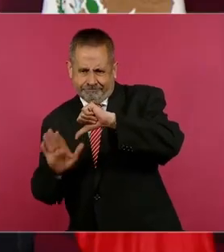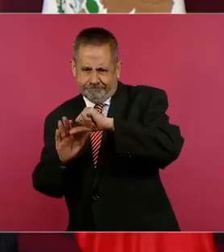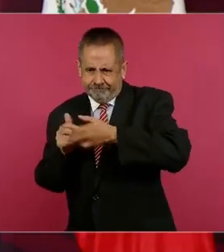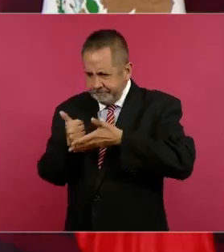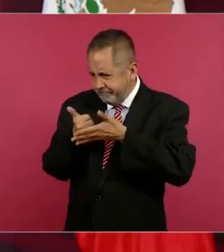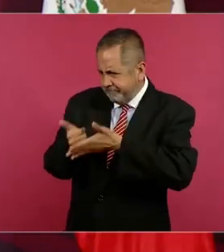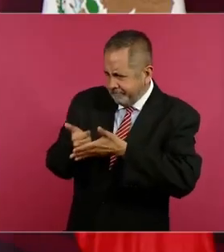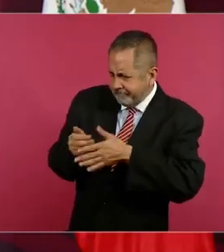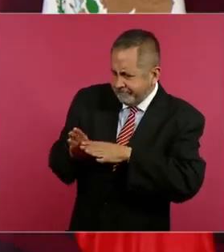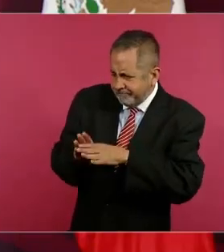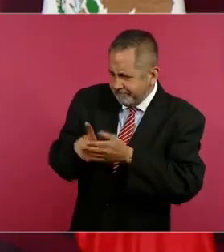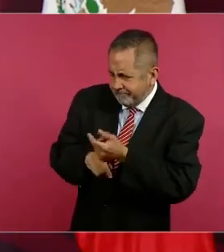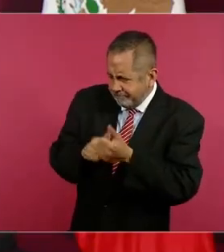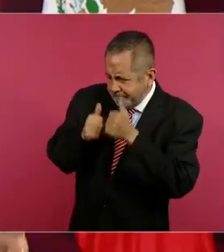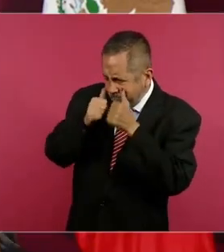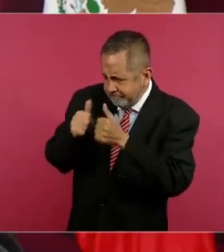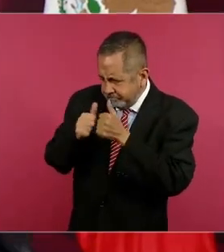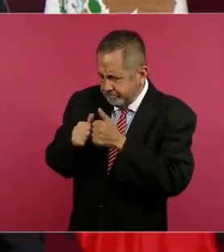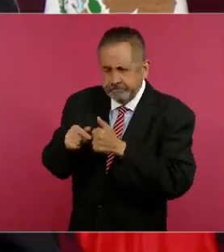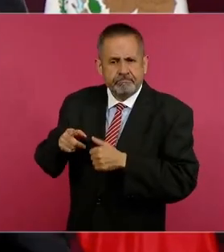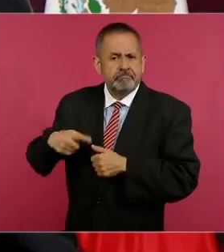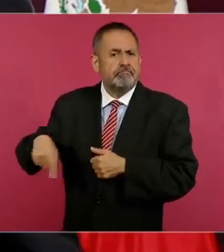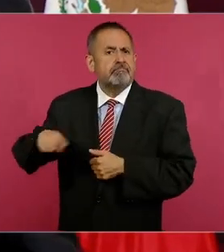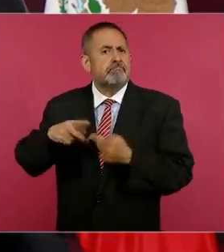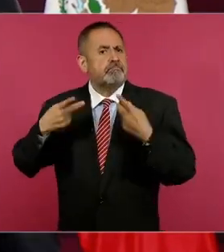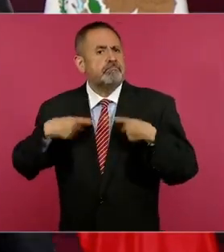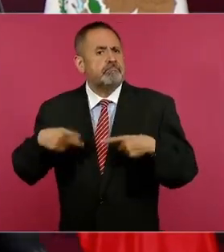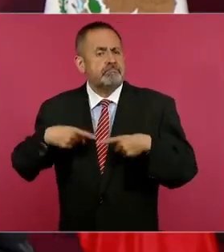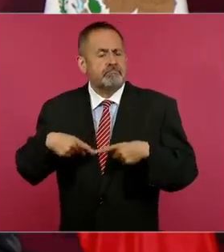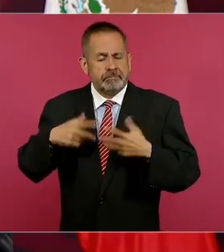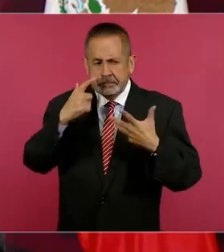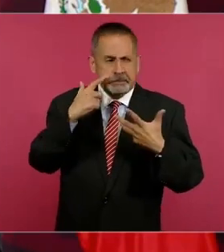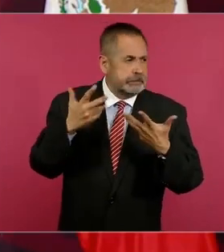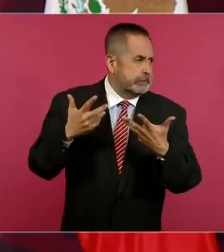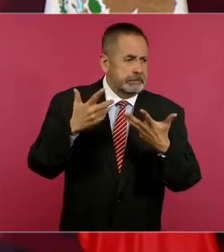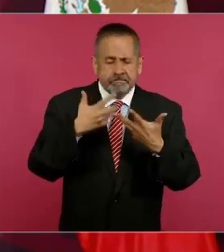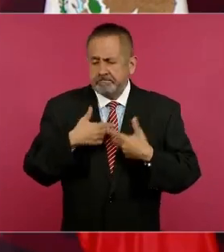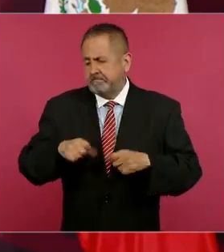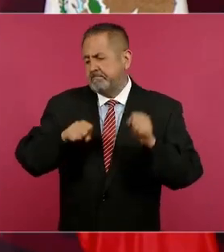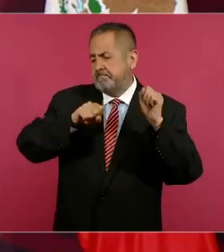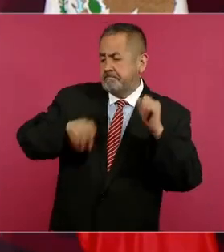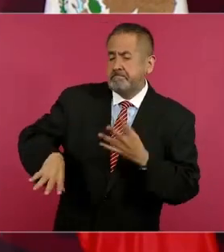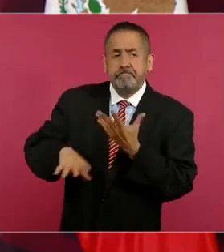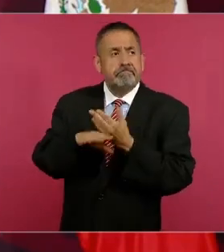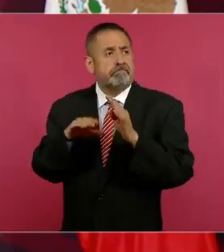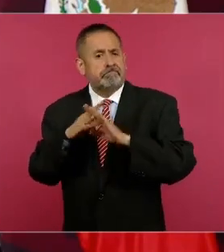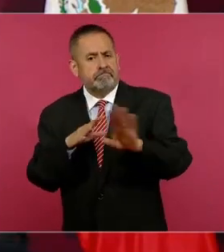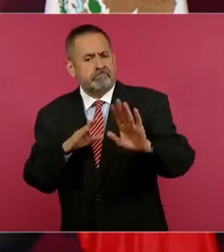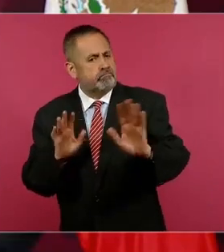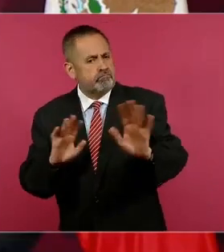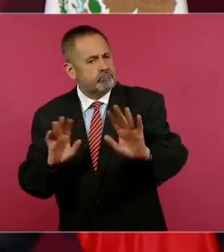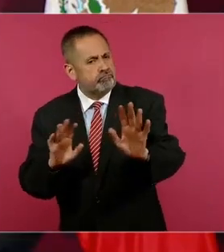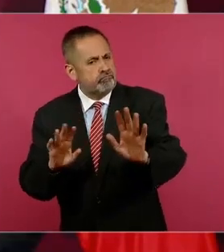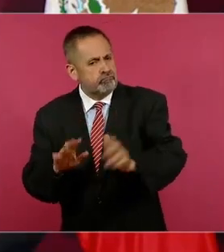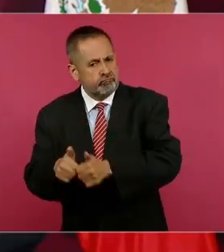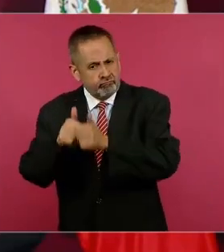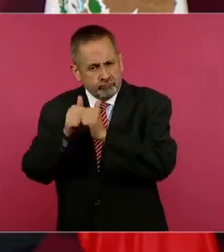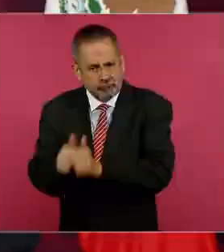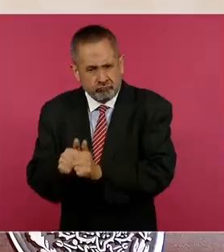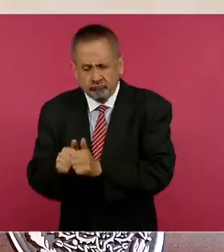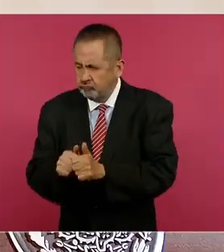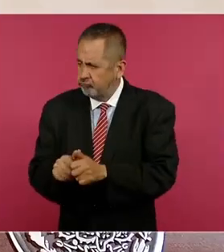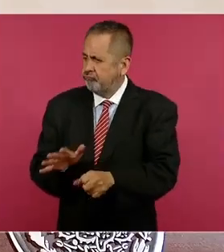que la gente no se vea obligada a abandonar sus